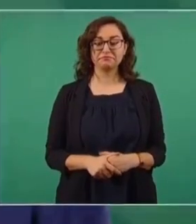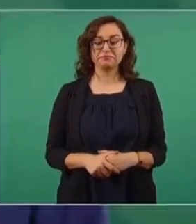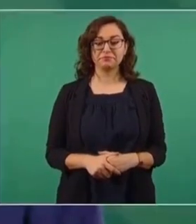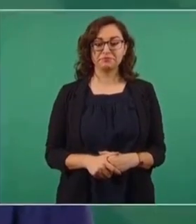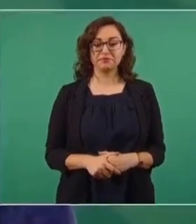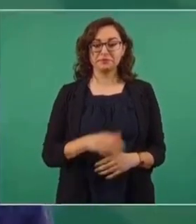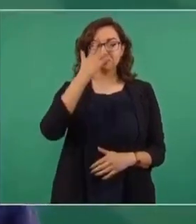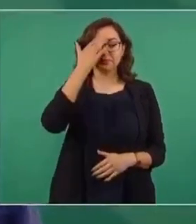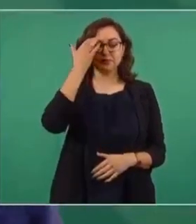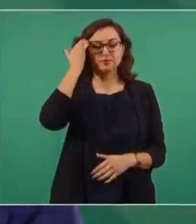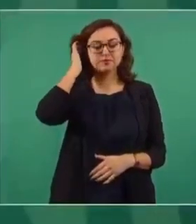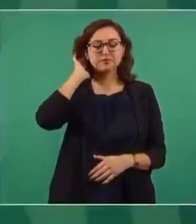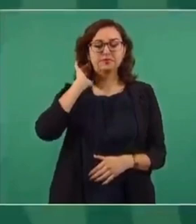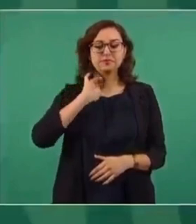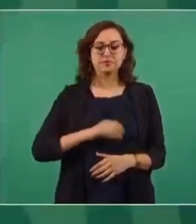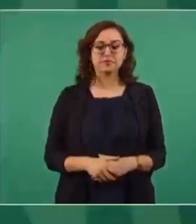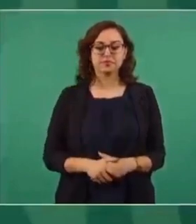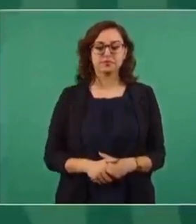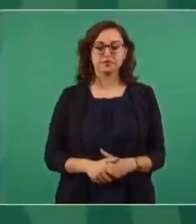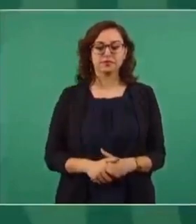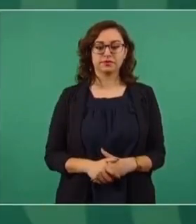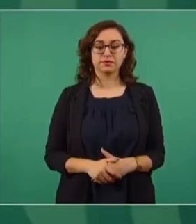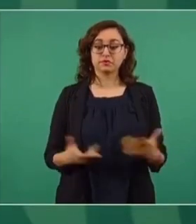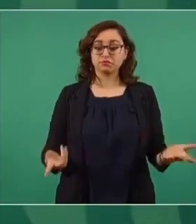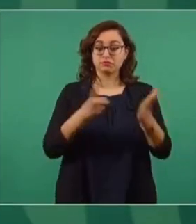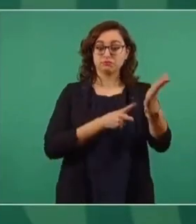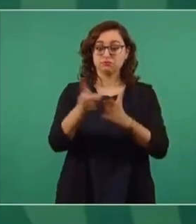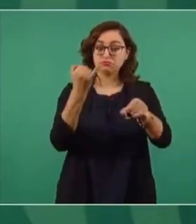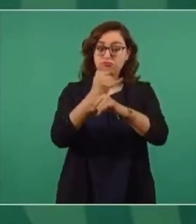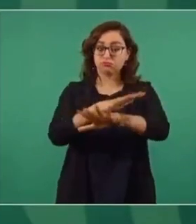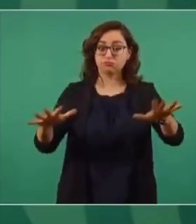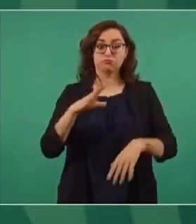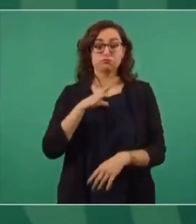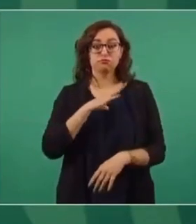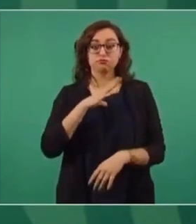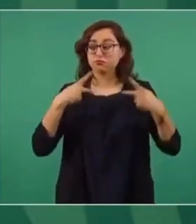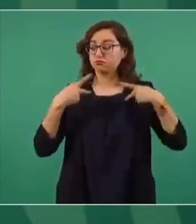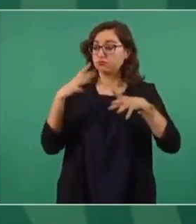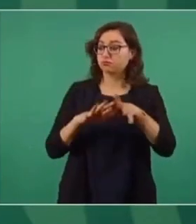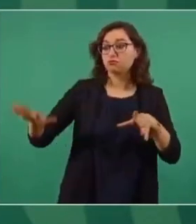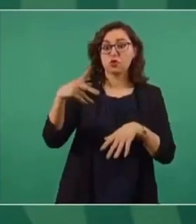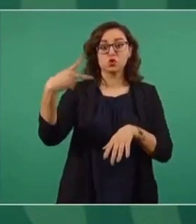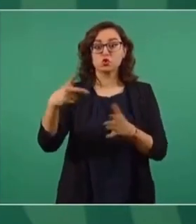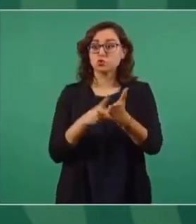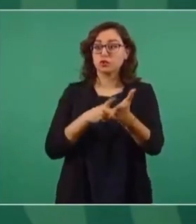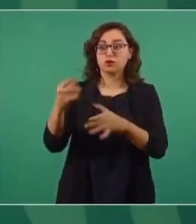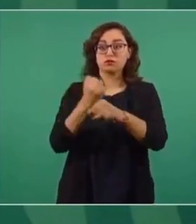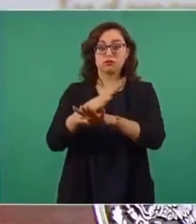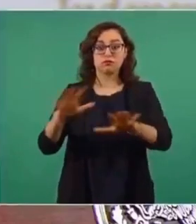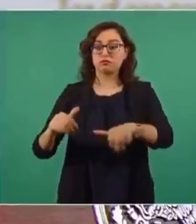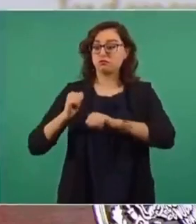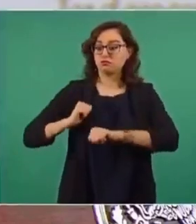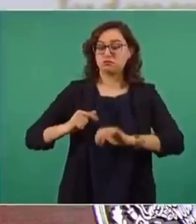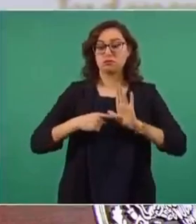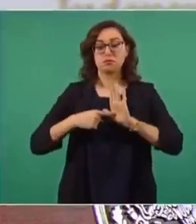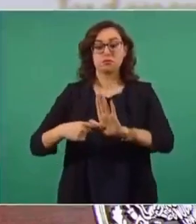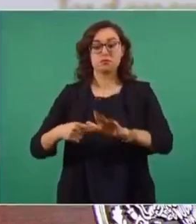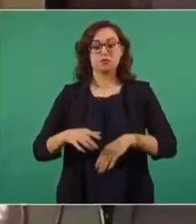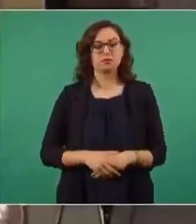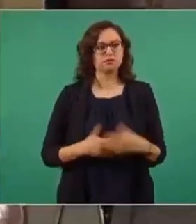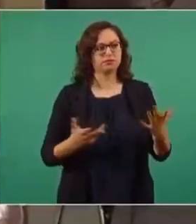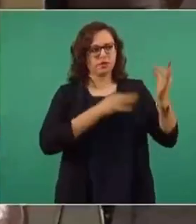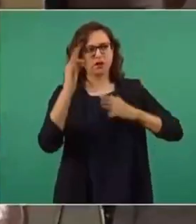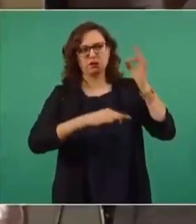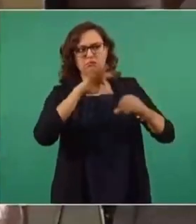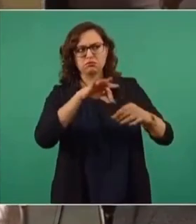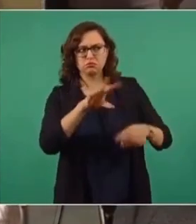y existe el derecho a la información, derecho del pueblo, a que la autoridad le informe. ¿Rechaza que entonces sea